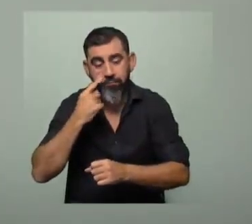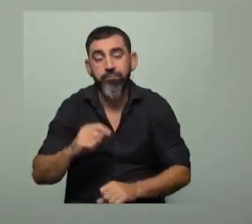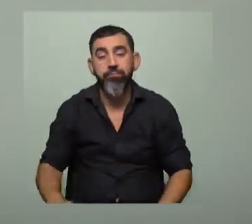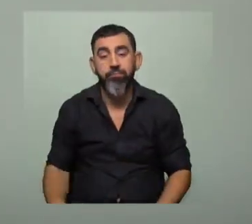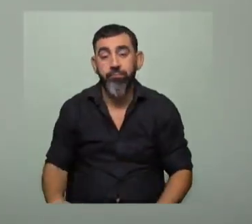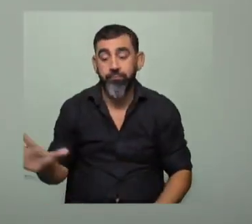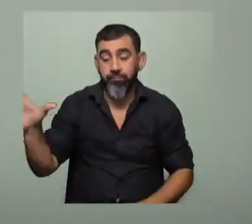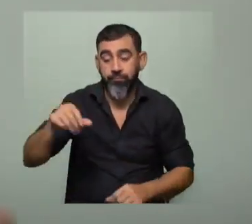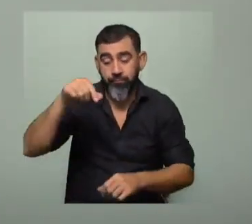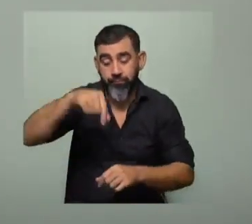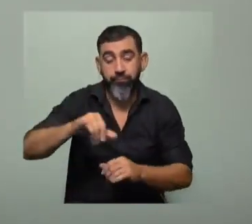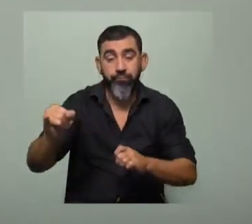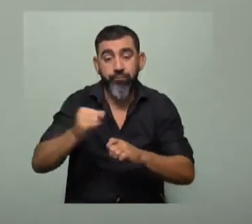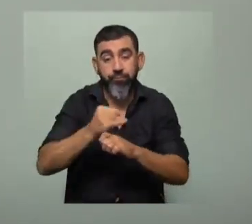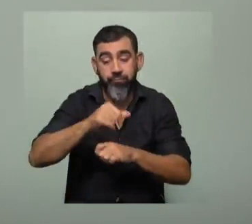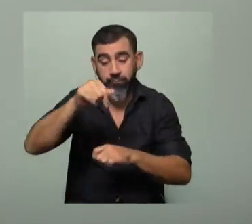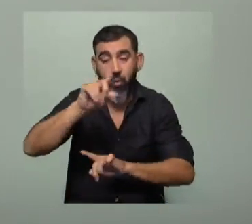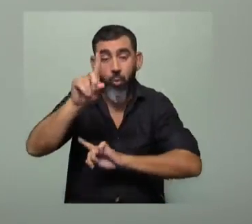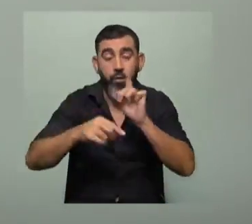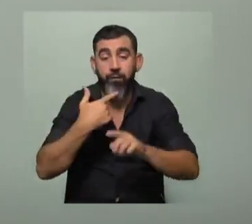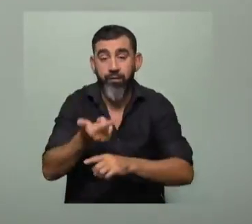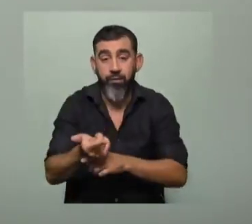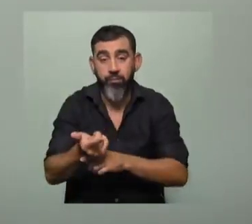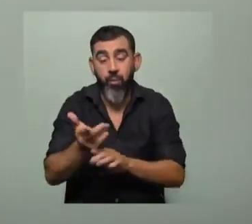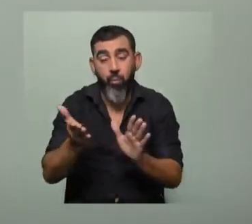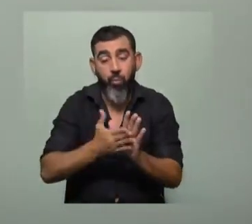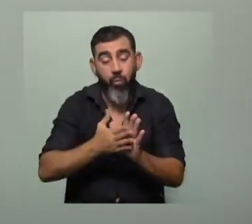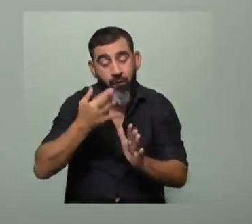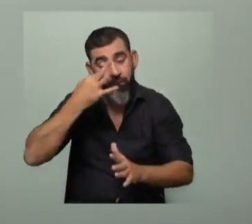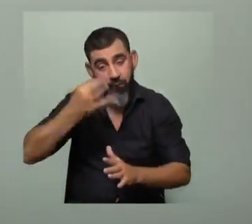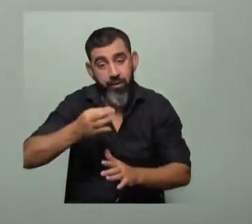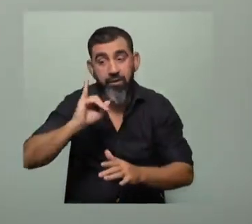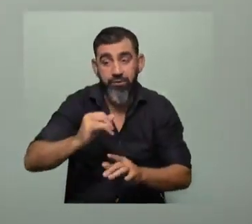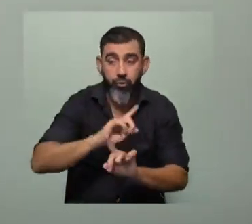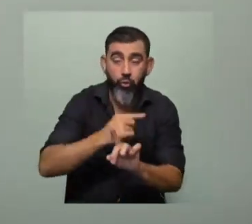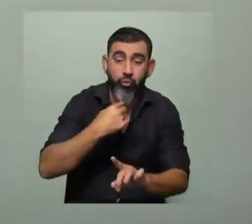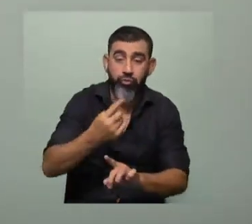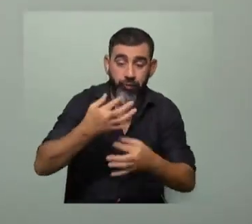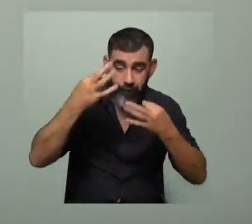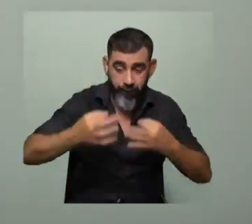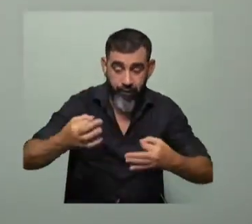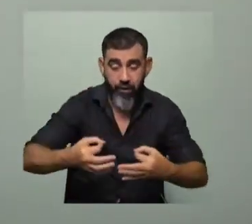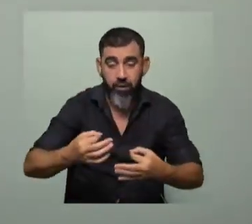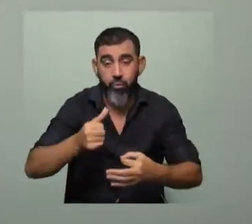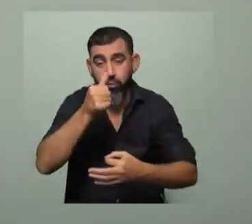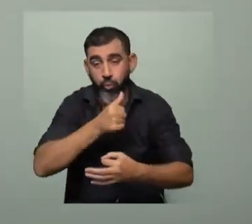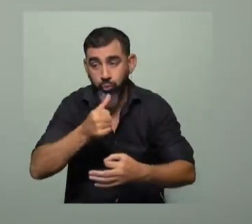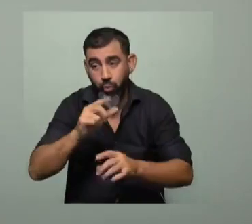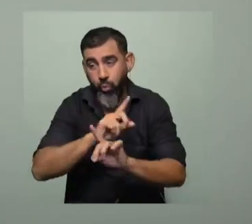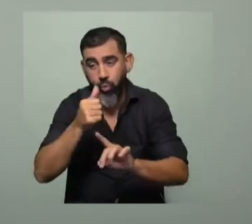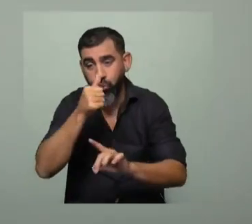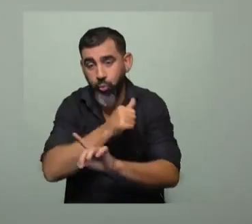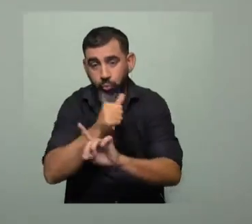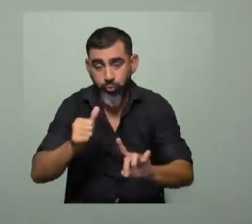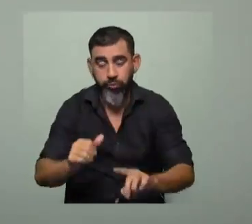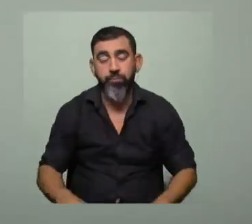adentro de una institución como la OVELAR para poder comprobar de forma científica si estos efectos son reales, si los